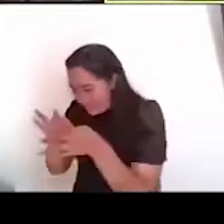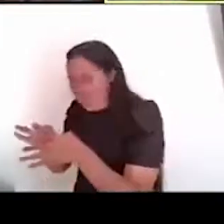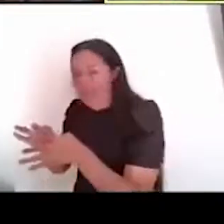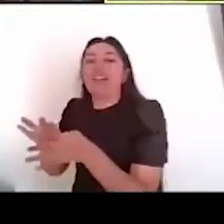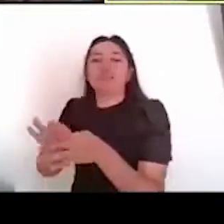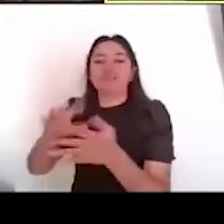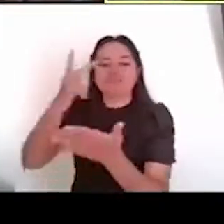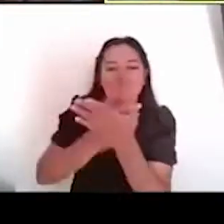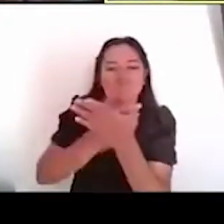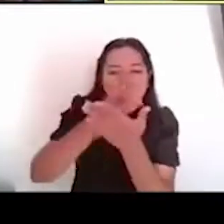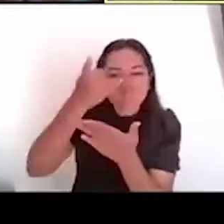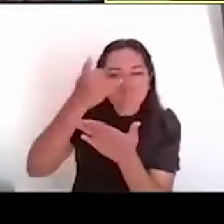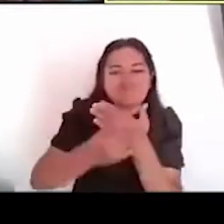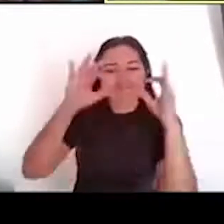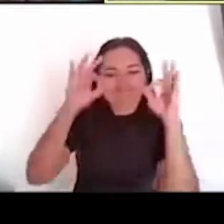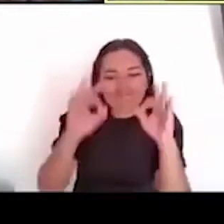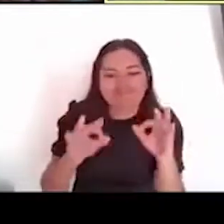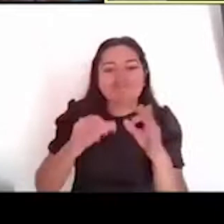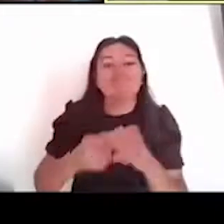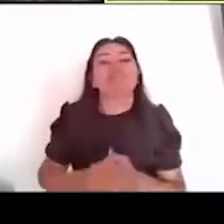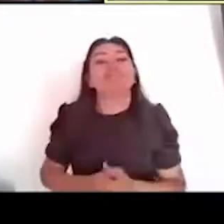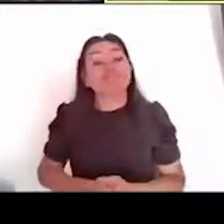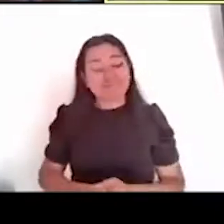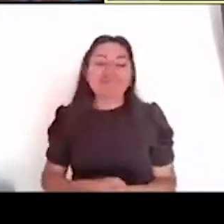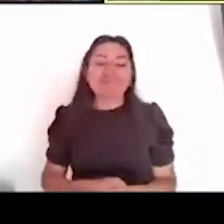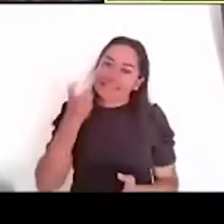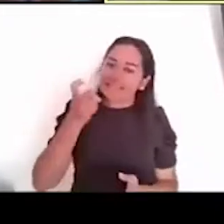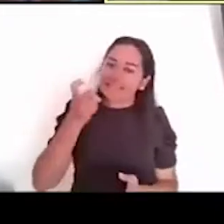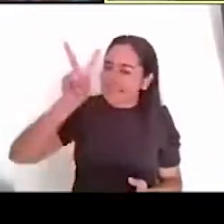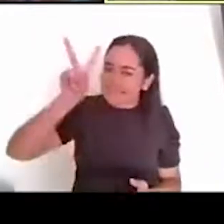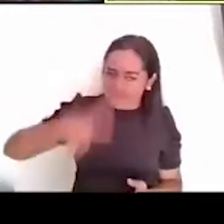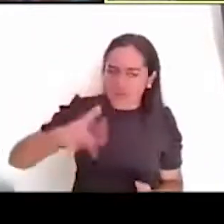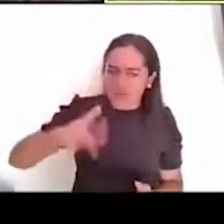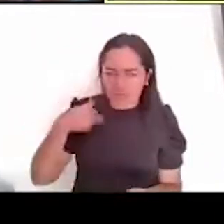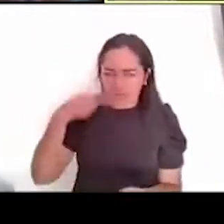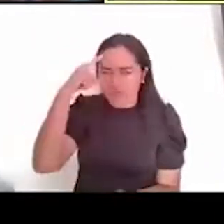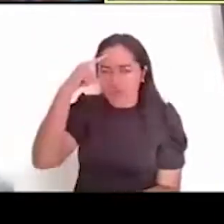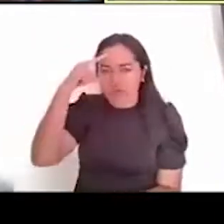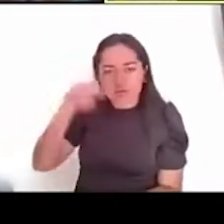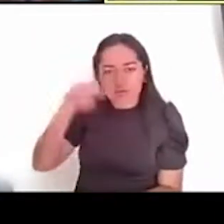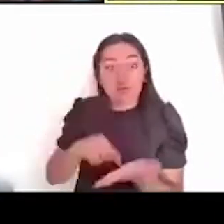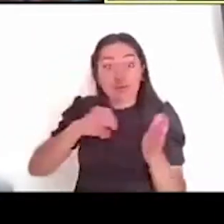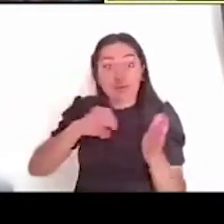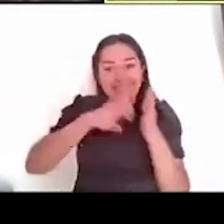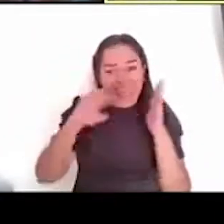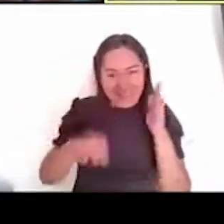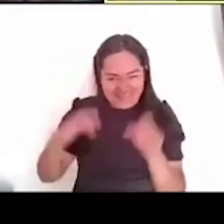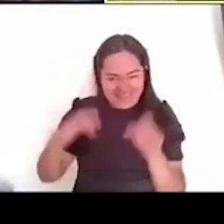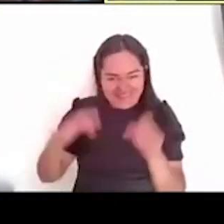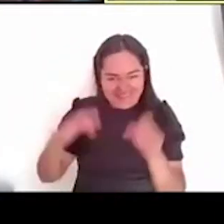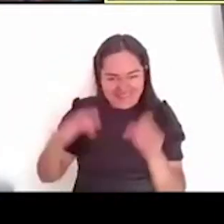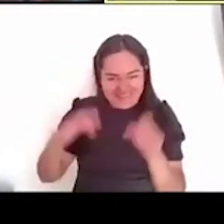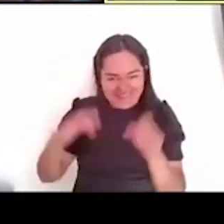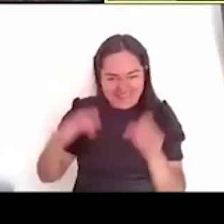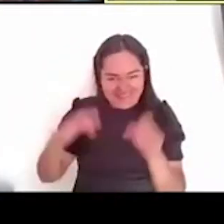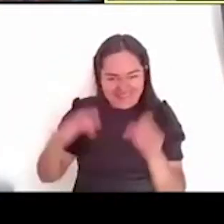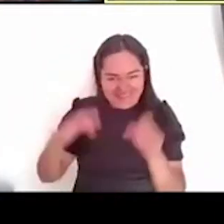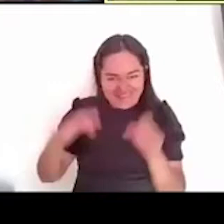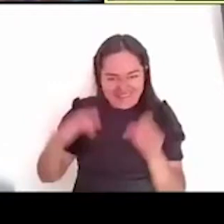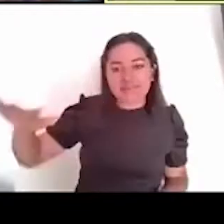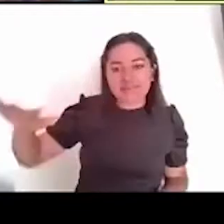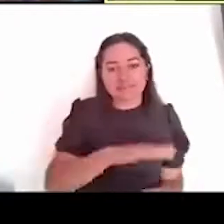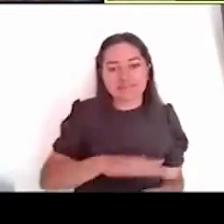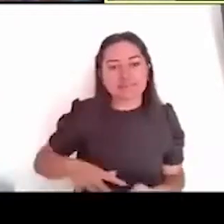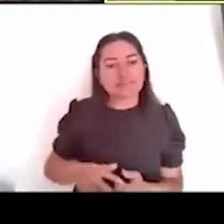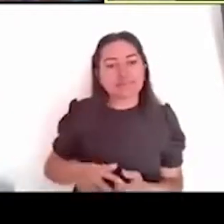Sí, sí, sí, de hecho, creo que, este, por ejemplo, mira, en, en, sabíamos